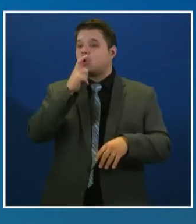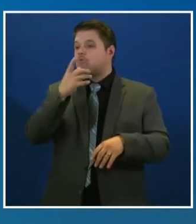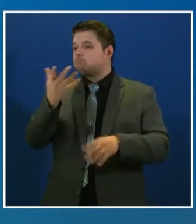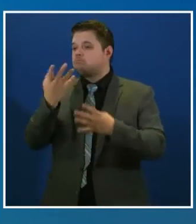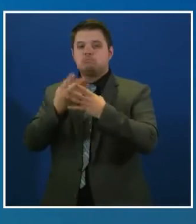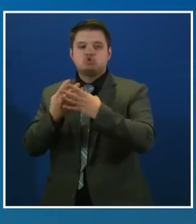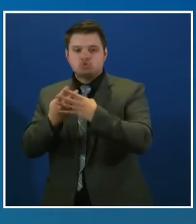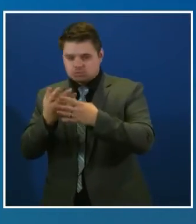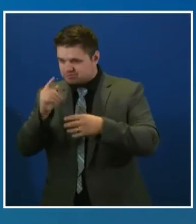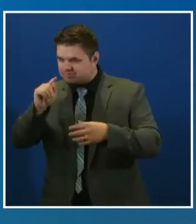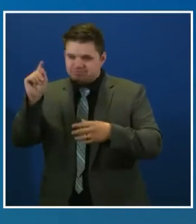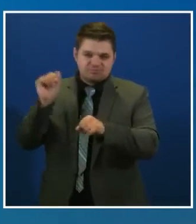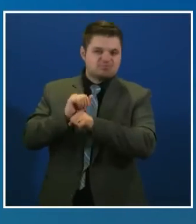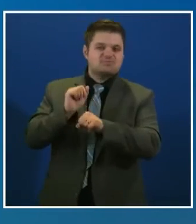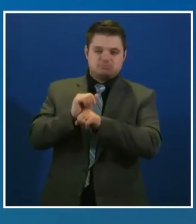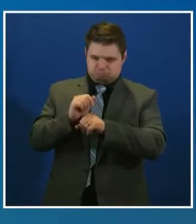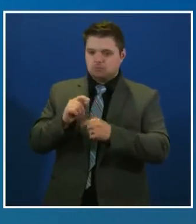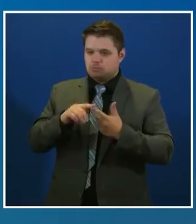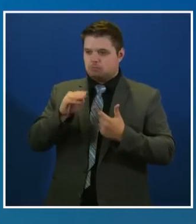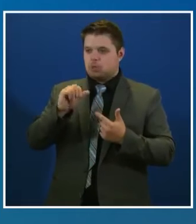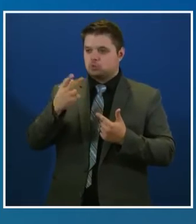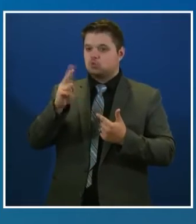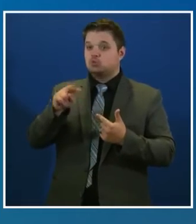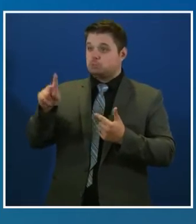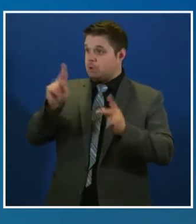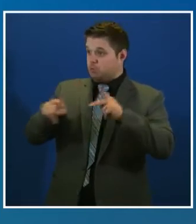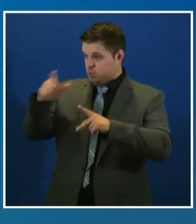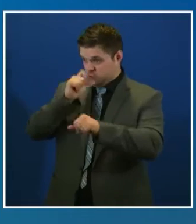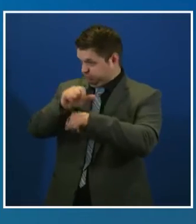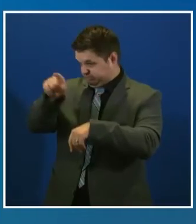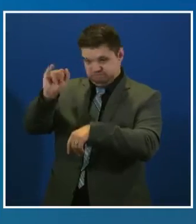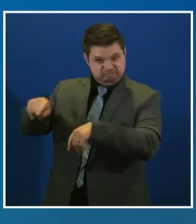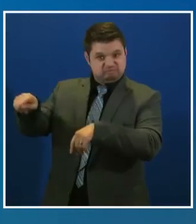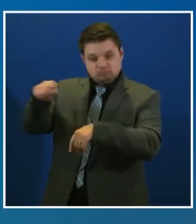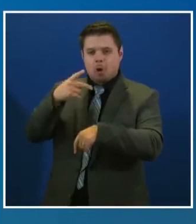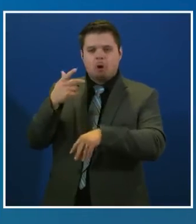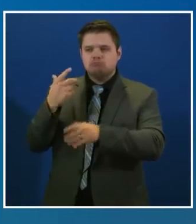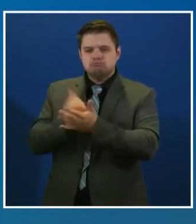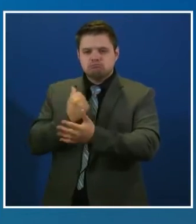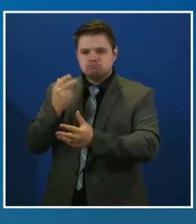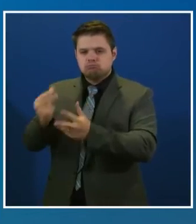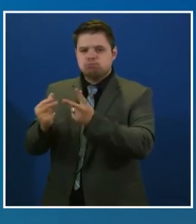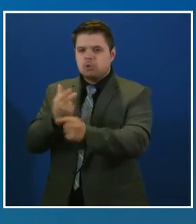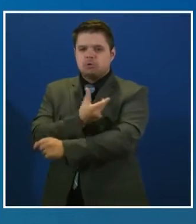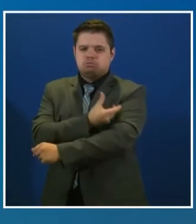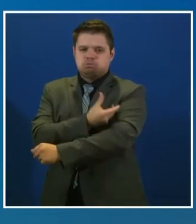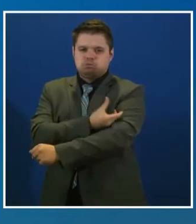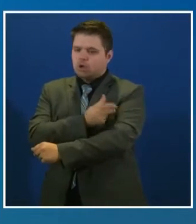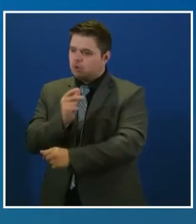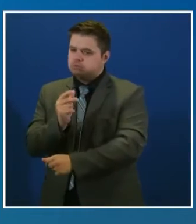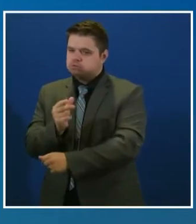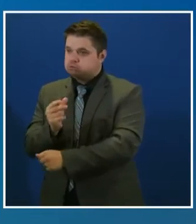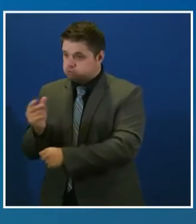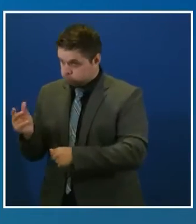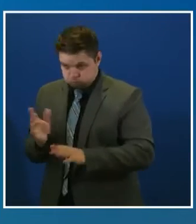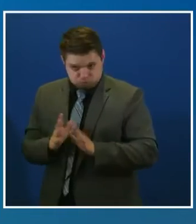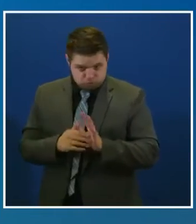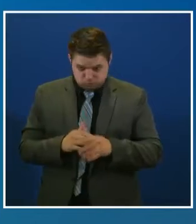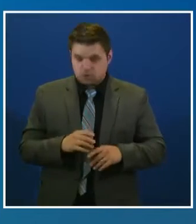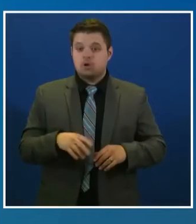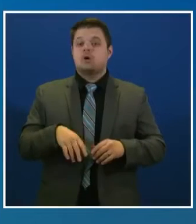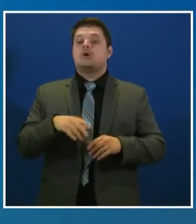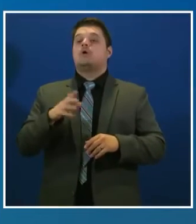22 de marzo. Este nivel también incluye a personas mayores de 16 años que estén embarazadas o tengan una